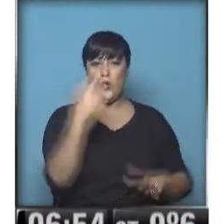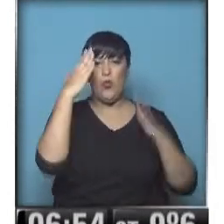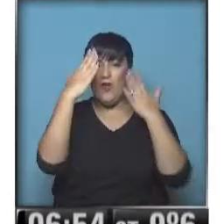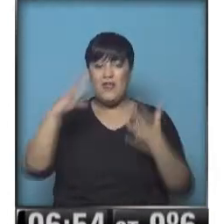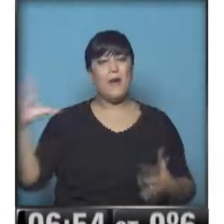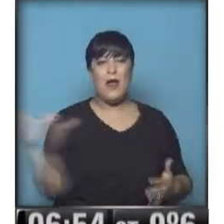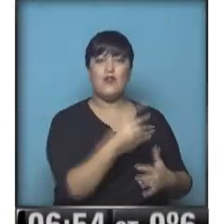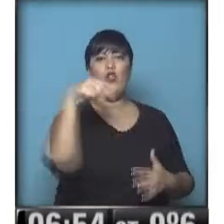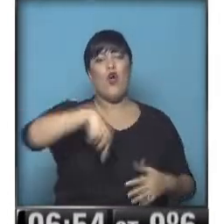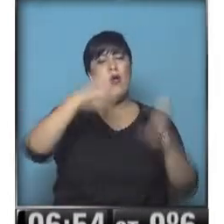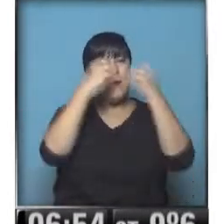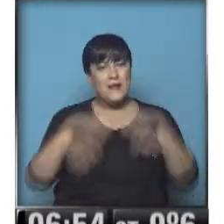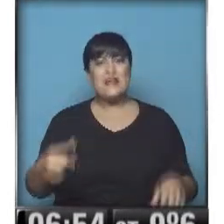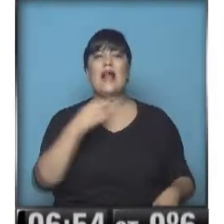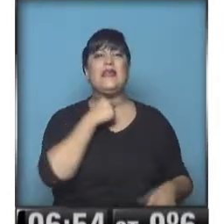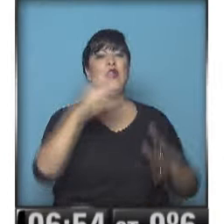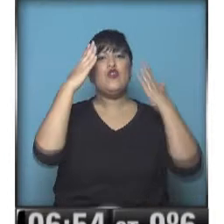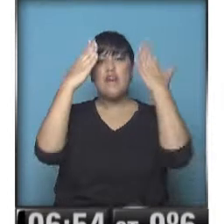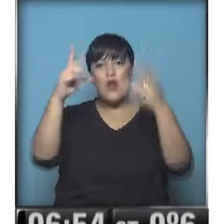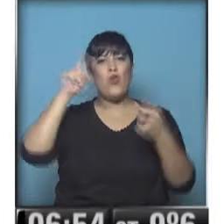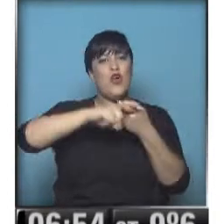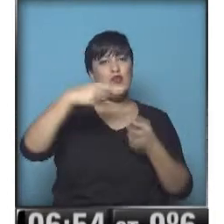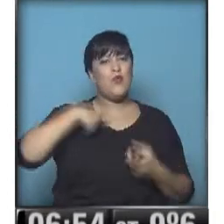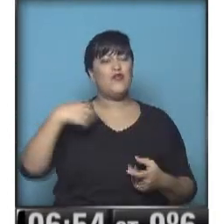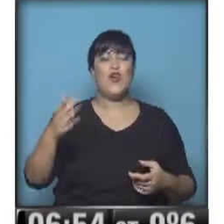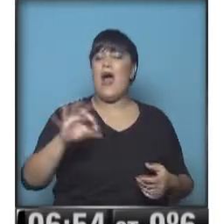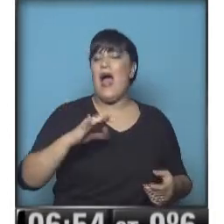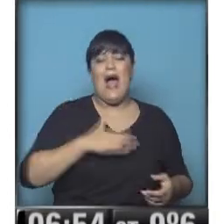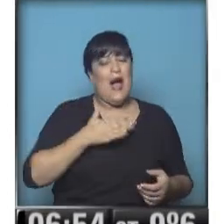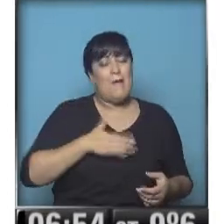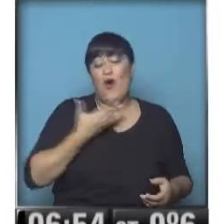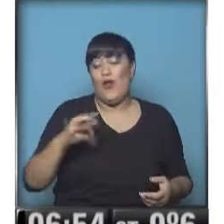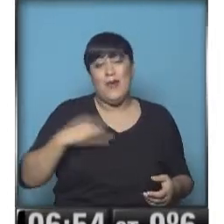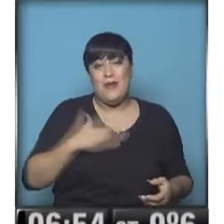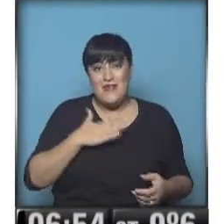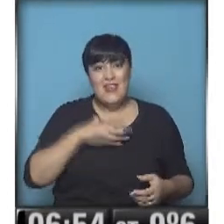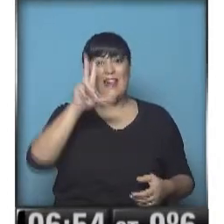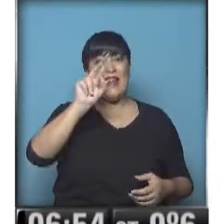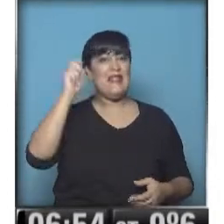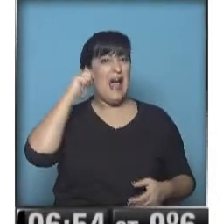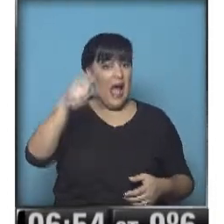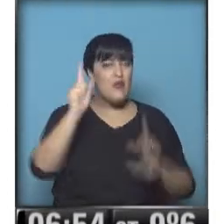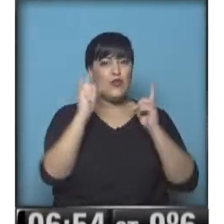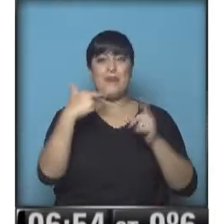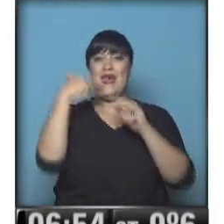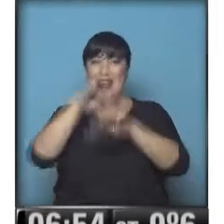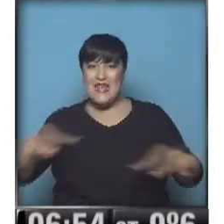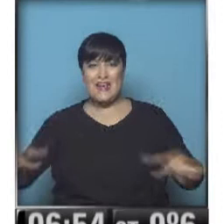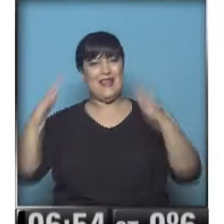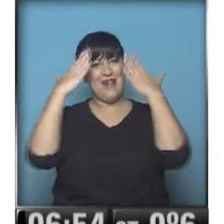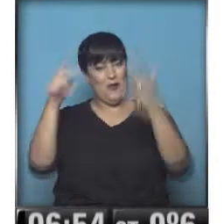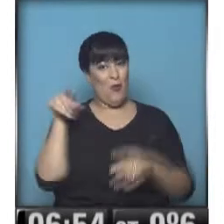empezar, la mañana quiero que le mandes muy feliz cumple a mi marido y amor de mi vida, Ariel Alejandro, que cumple 30 añitos de parte de mí y de mis hijas Luz y Mía.